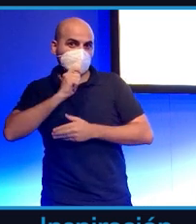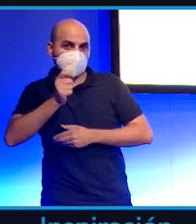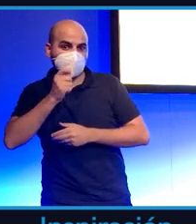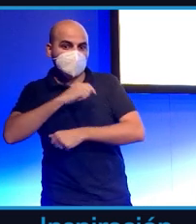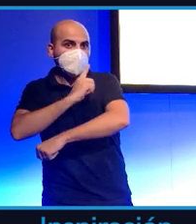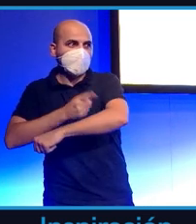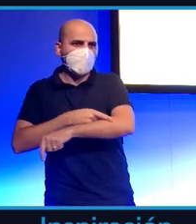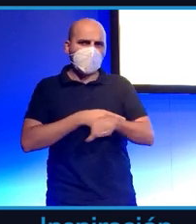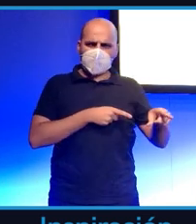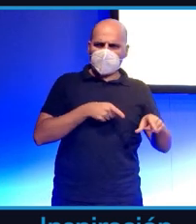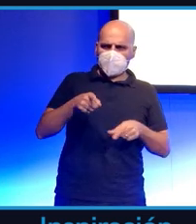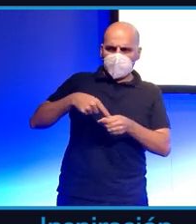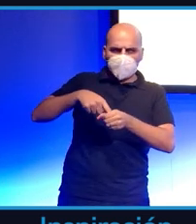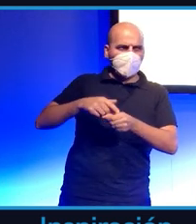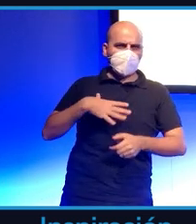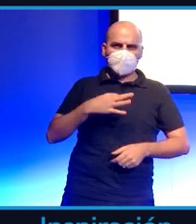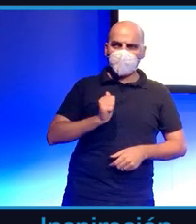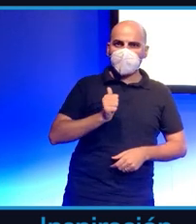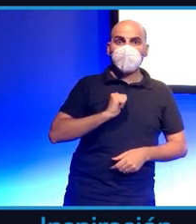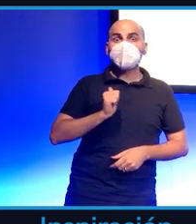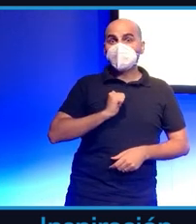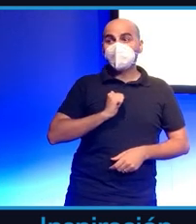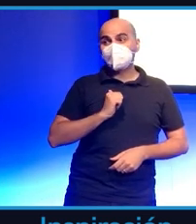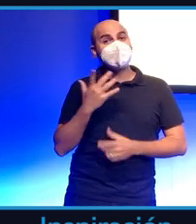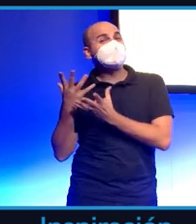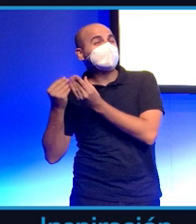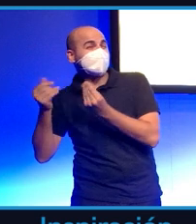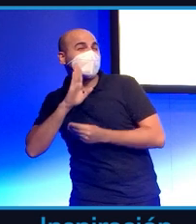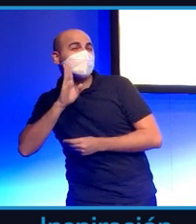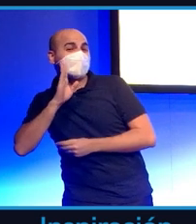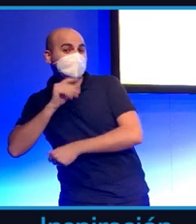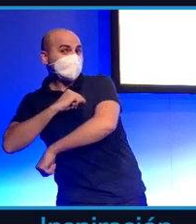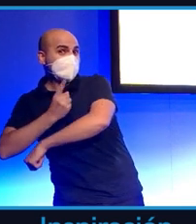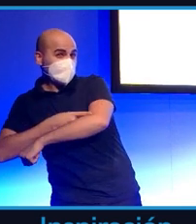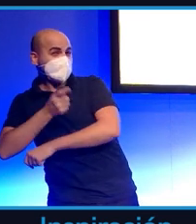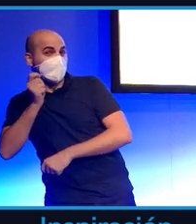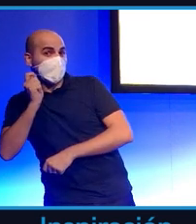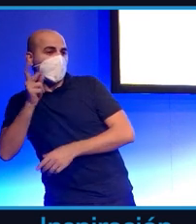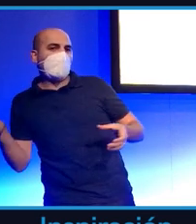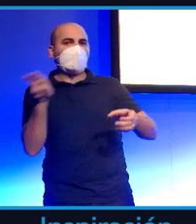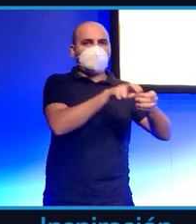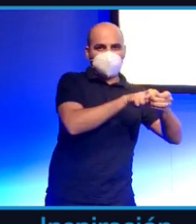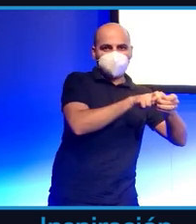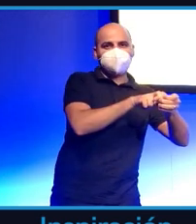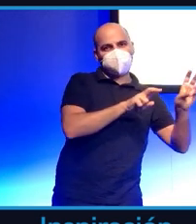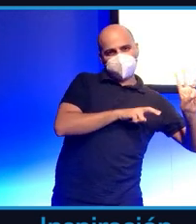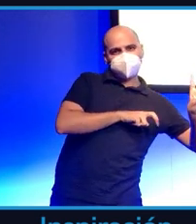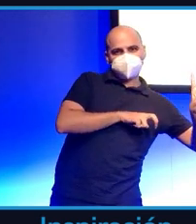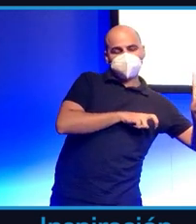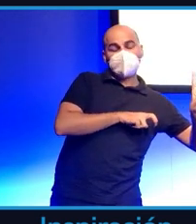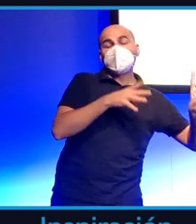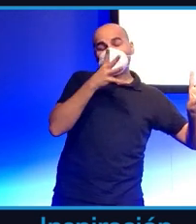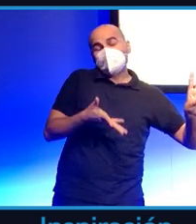de deporte, ¿no? Entonces, empezaron a desembarcar gente del deporte en Twitch. Y, bueno, pues conoceréis la mayoría las